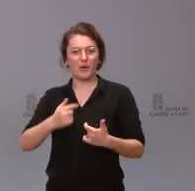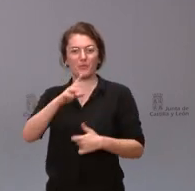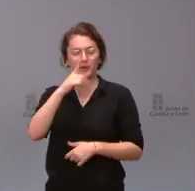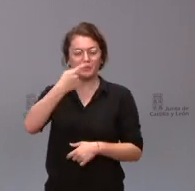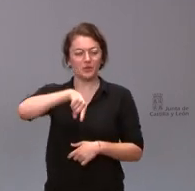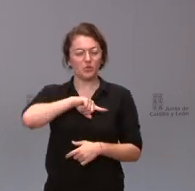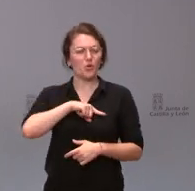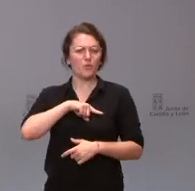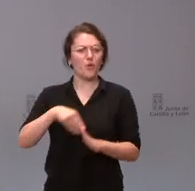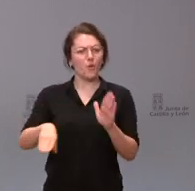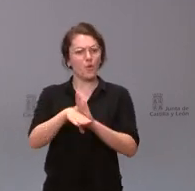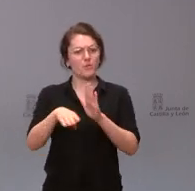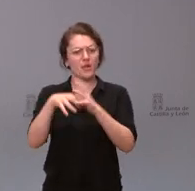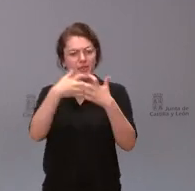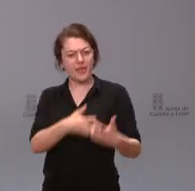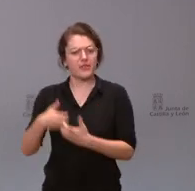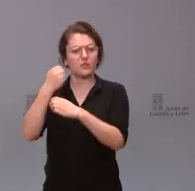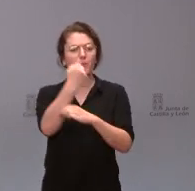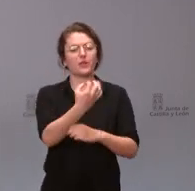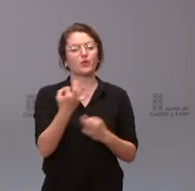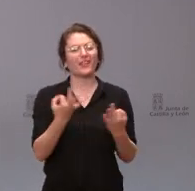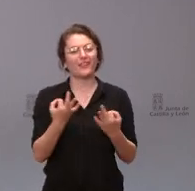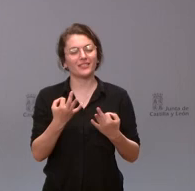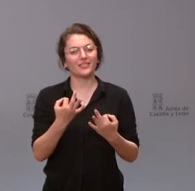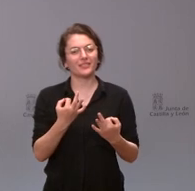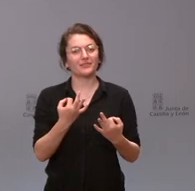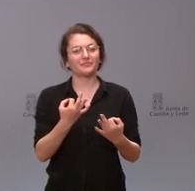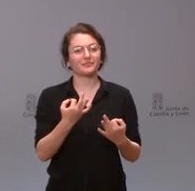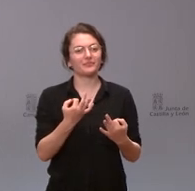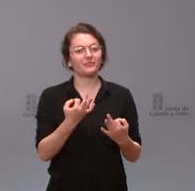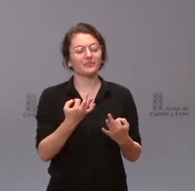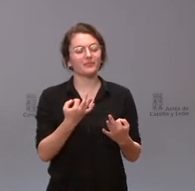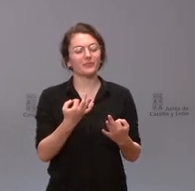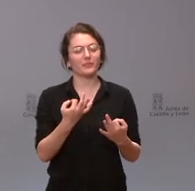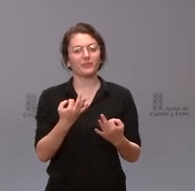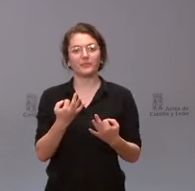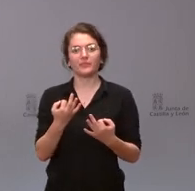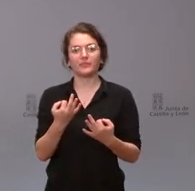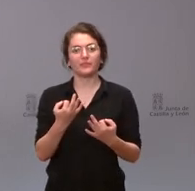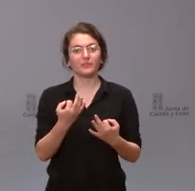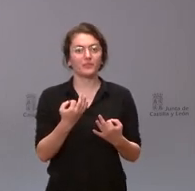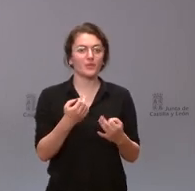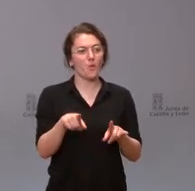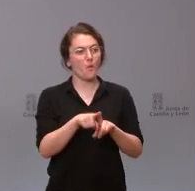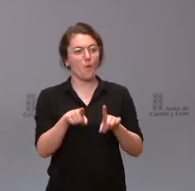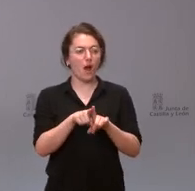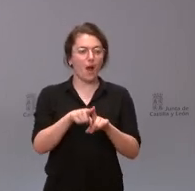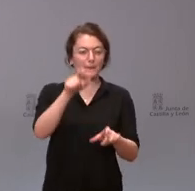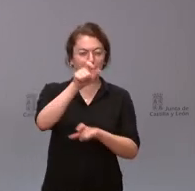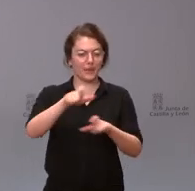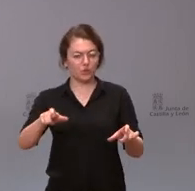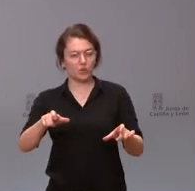y seguiremos apoyando que es la posibilidad de que aquellos cuerpos aquellas personas